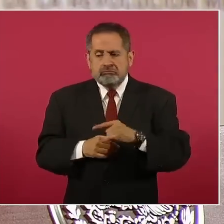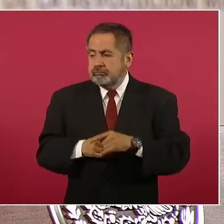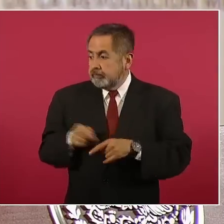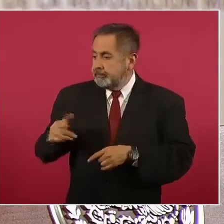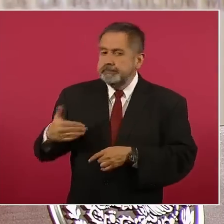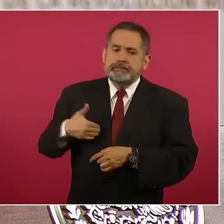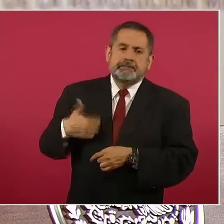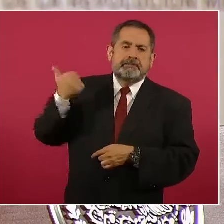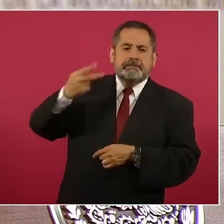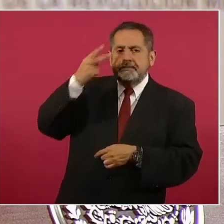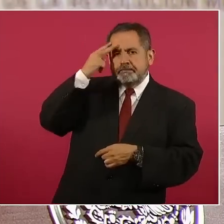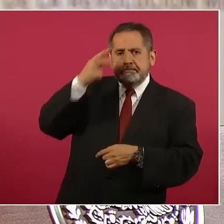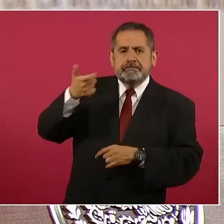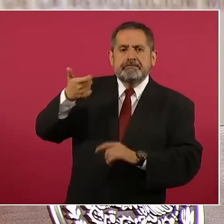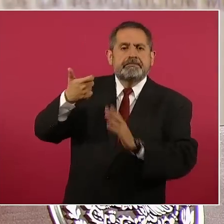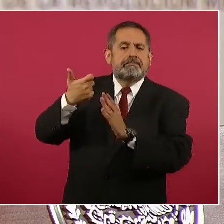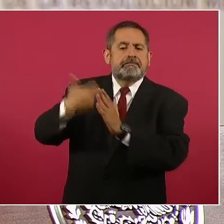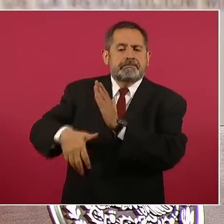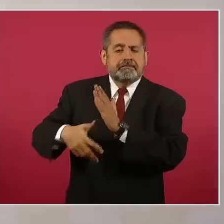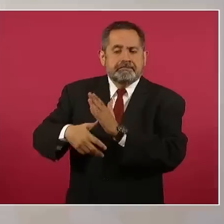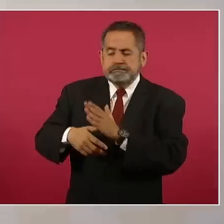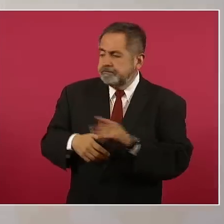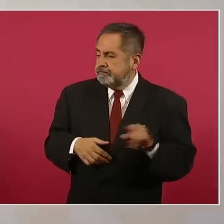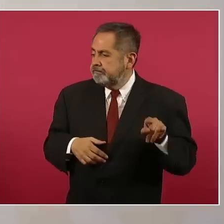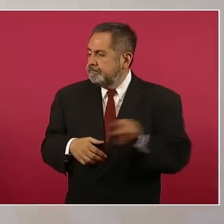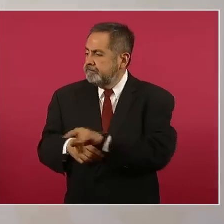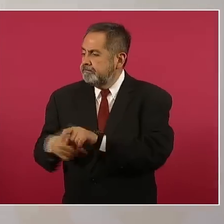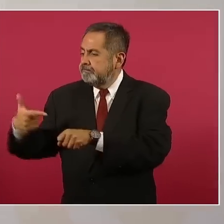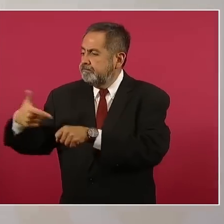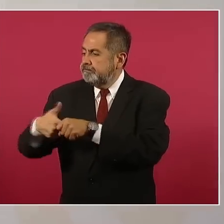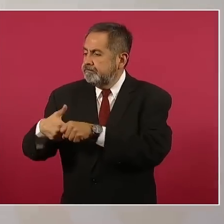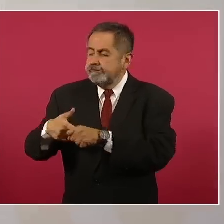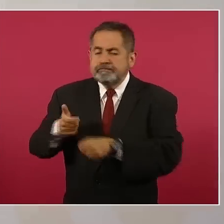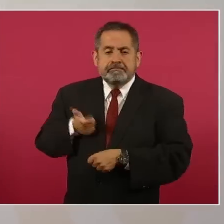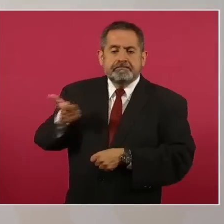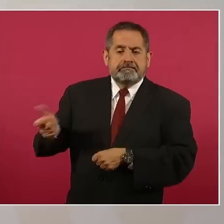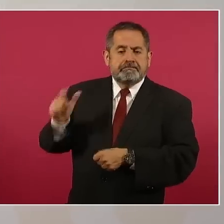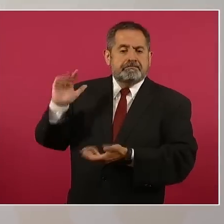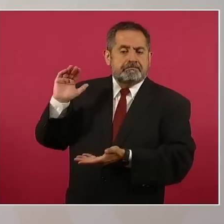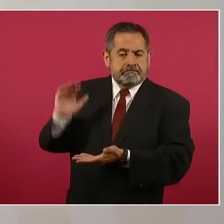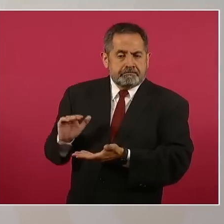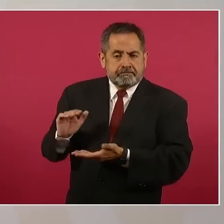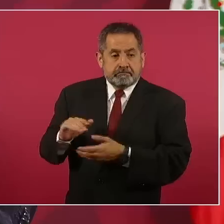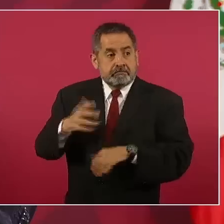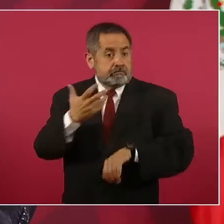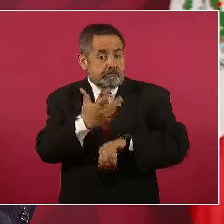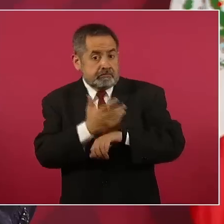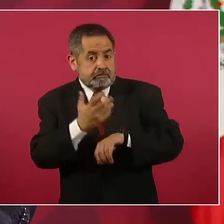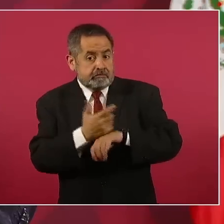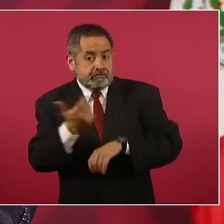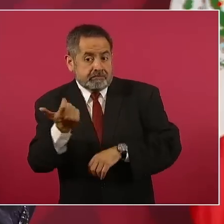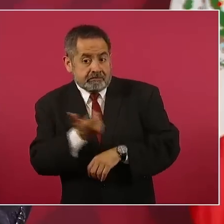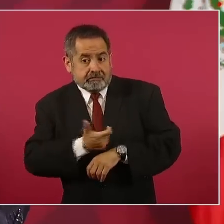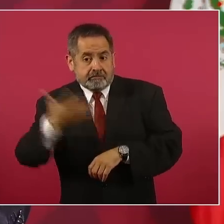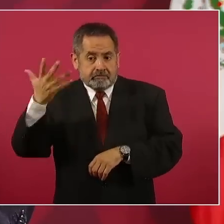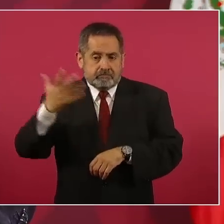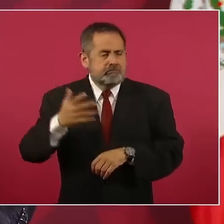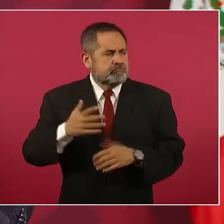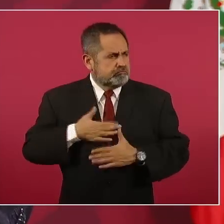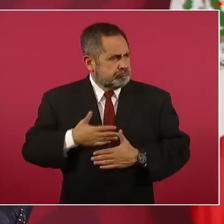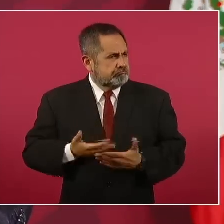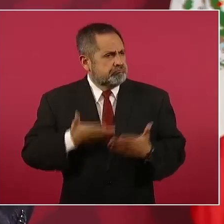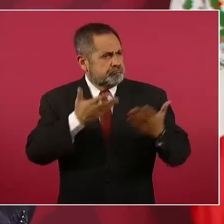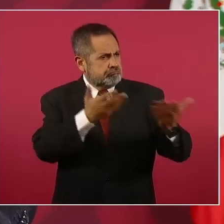porque la gasolina en nuestro país está más barata que en Estados Unidos. Entonces, fuimos a